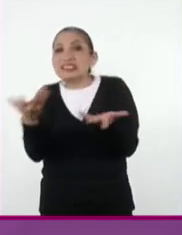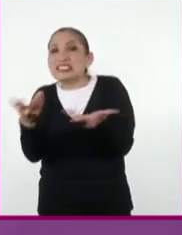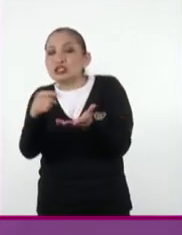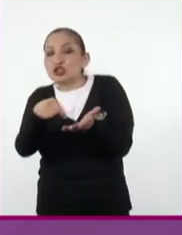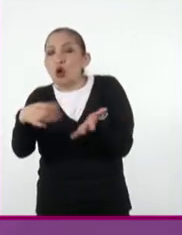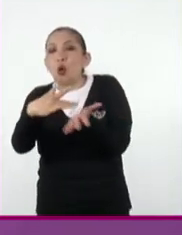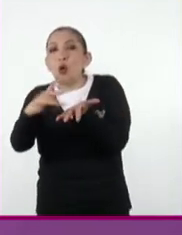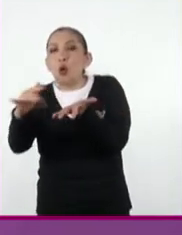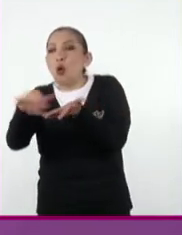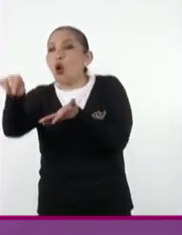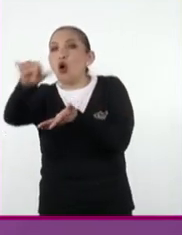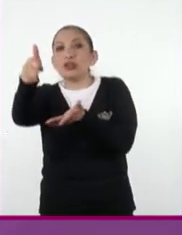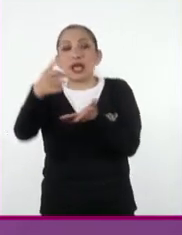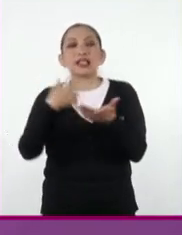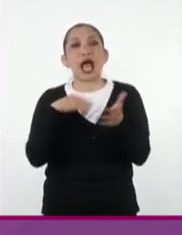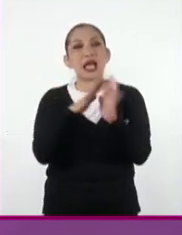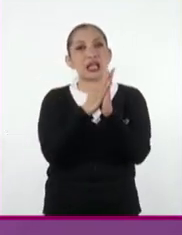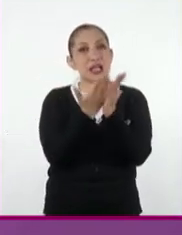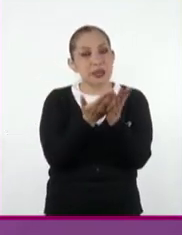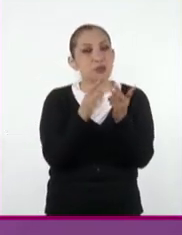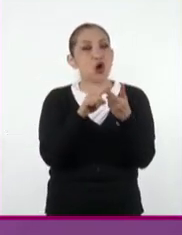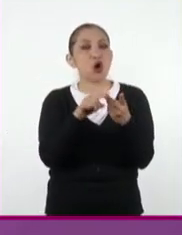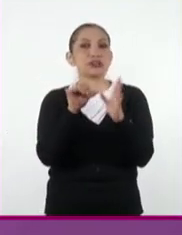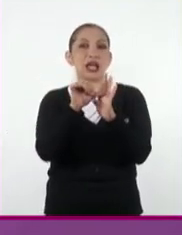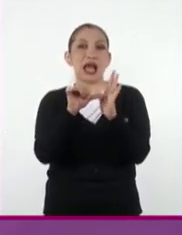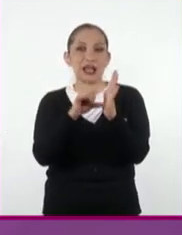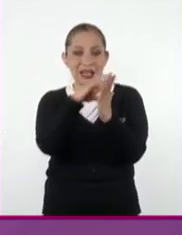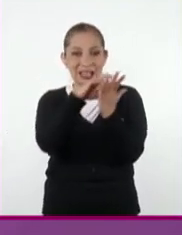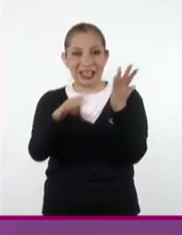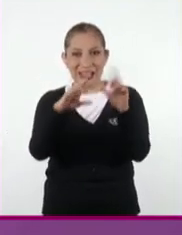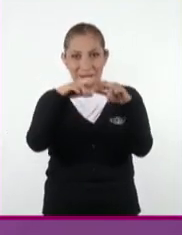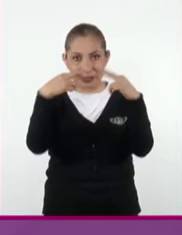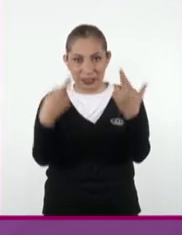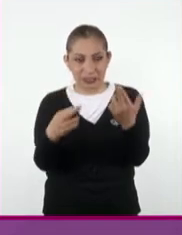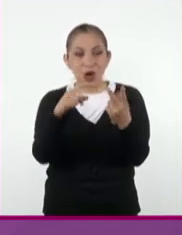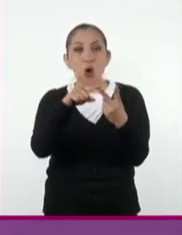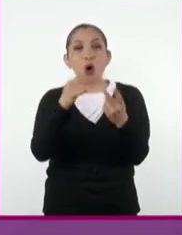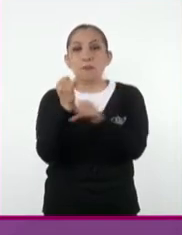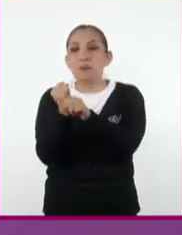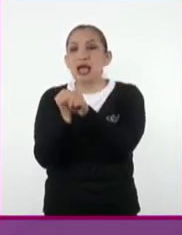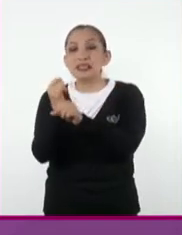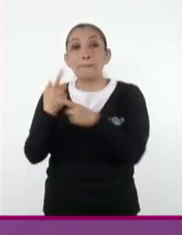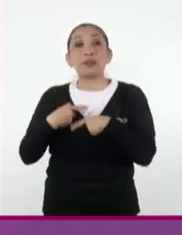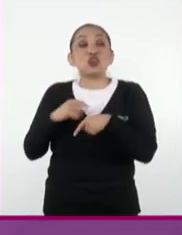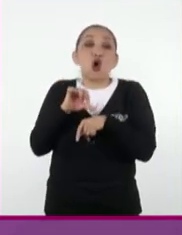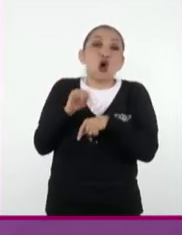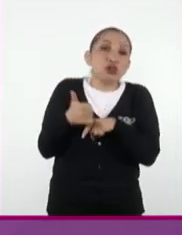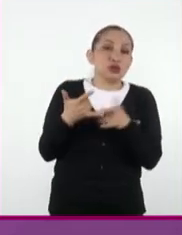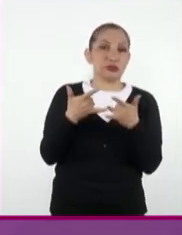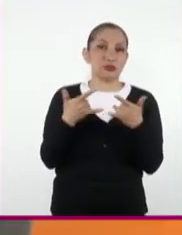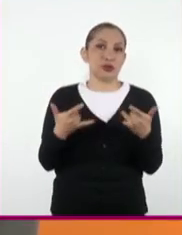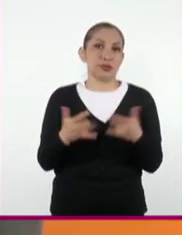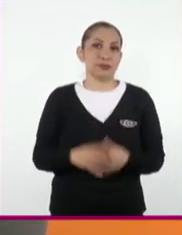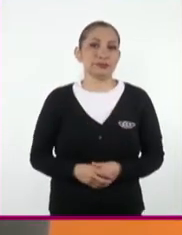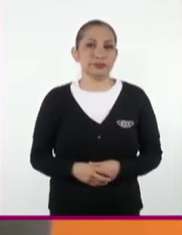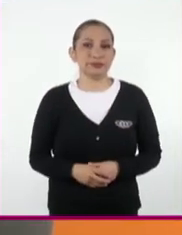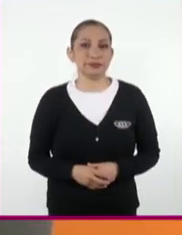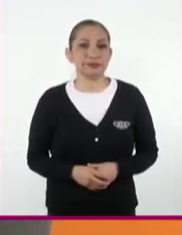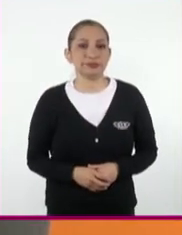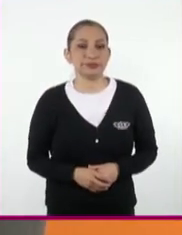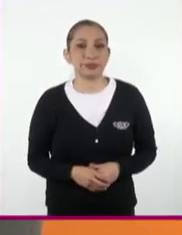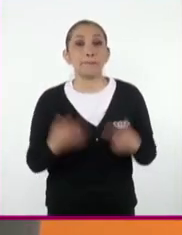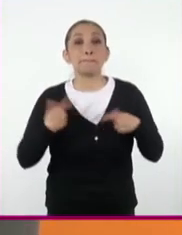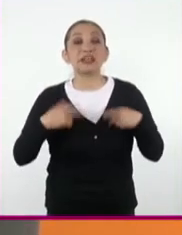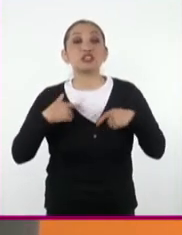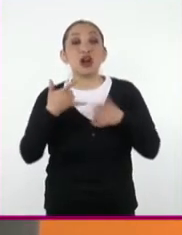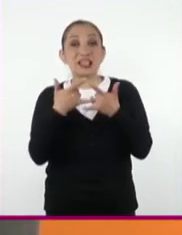generalmente se encuentran en libros, artículos de revistas y estudios de los historiadores. El